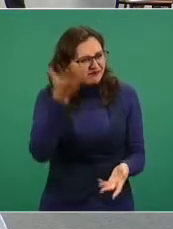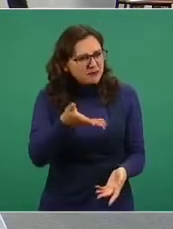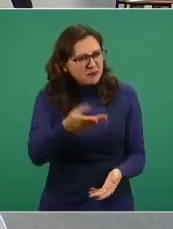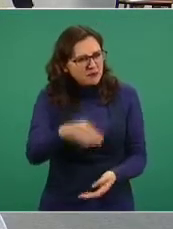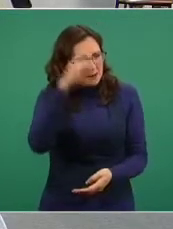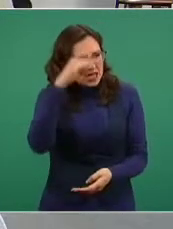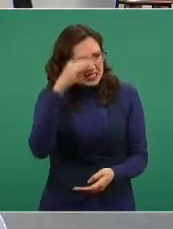¡Válgame, Dios!